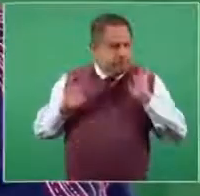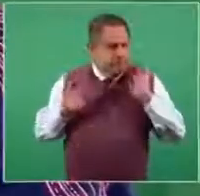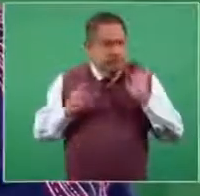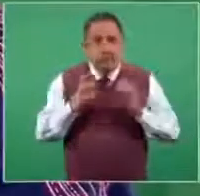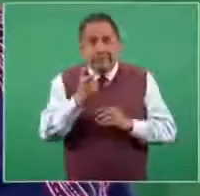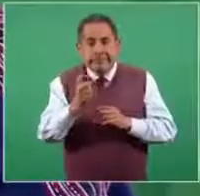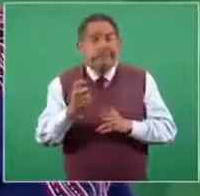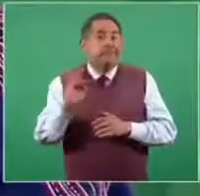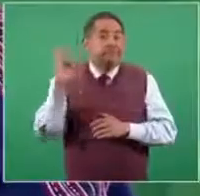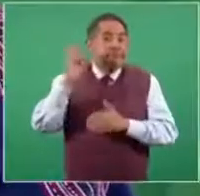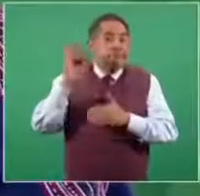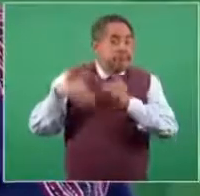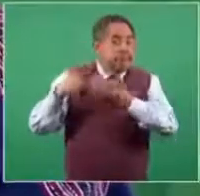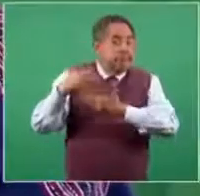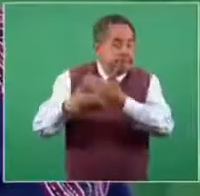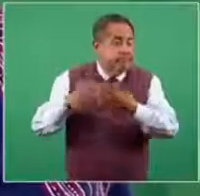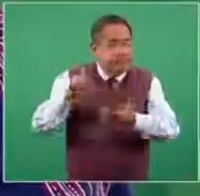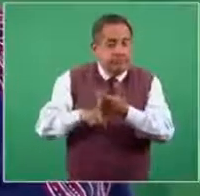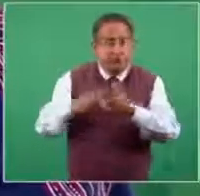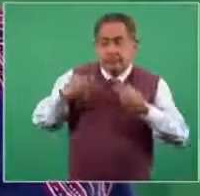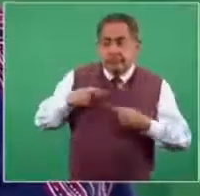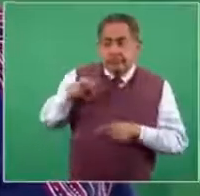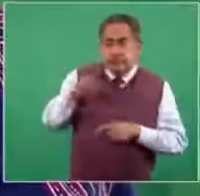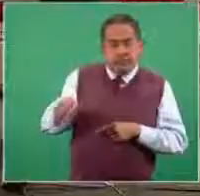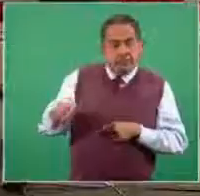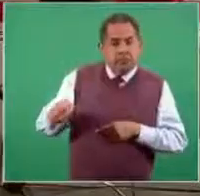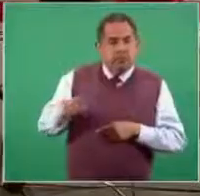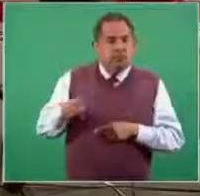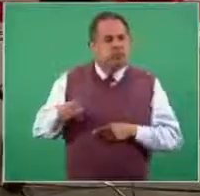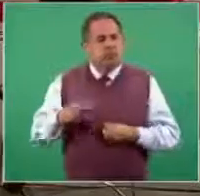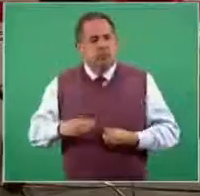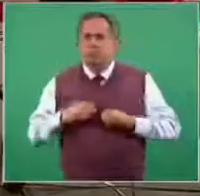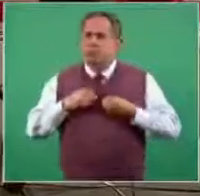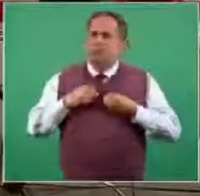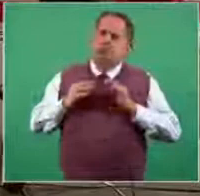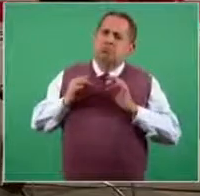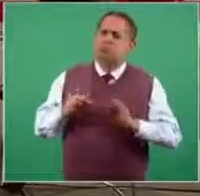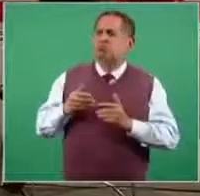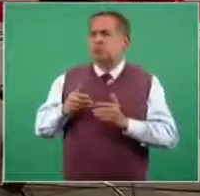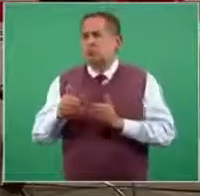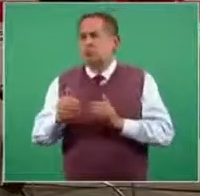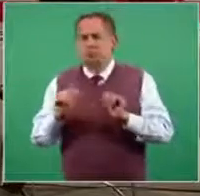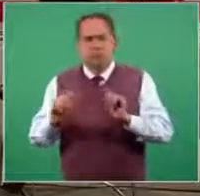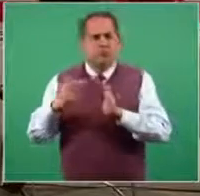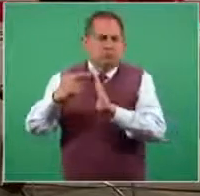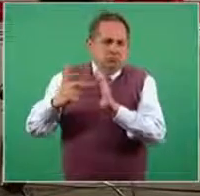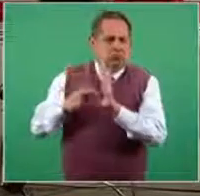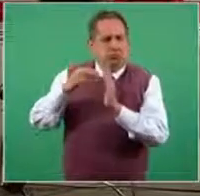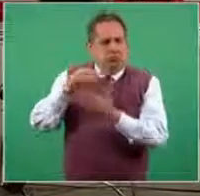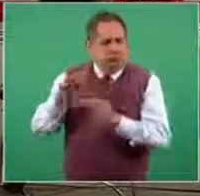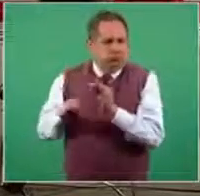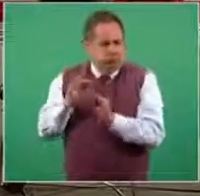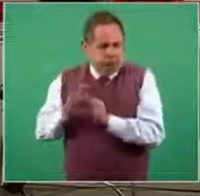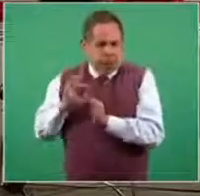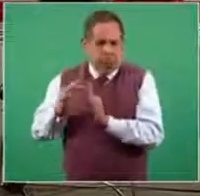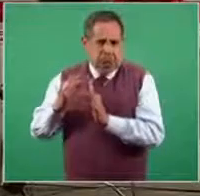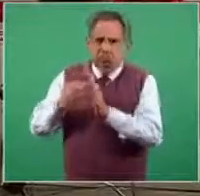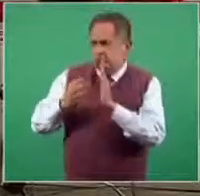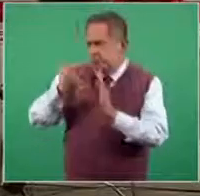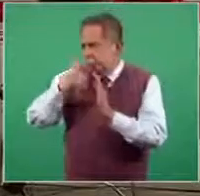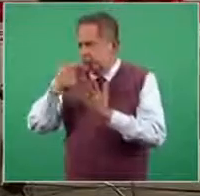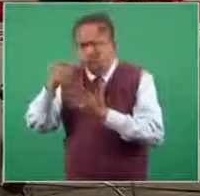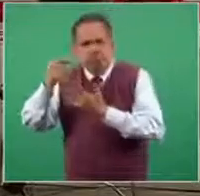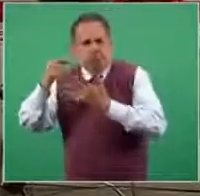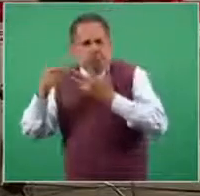permitirá que la persona tenga una vida y una sobrevida adecuada con todos los esquemas optimizados que se han hecho